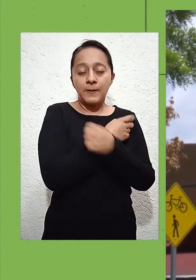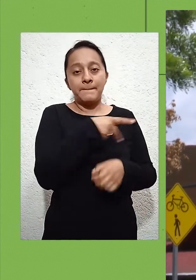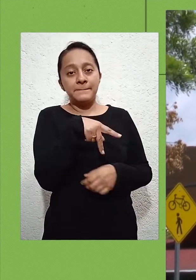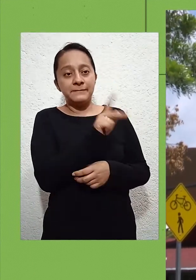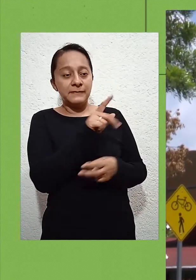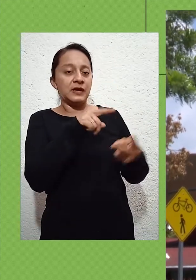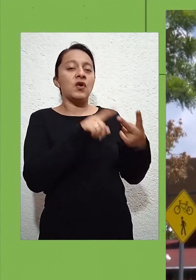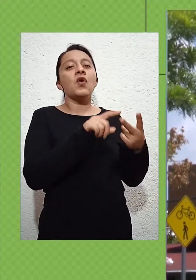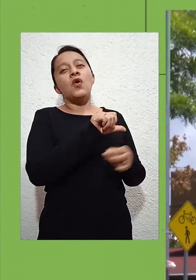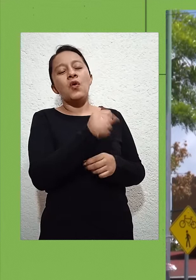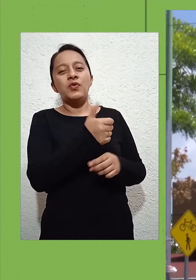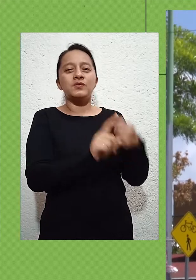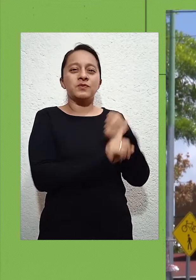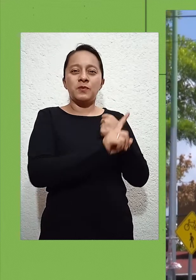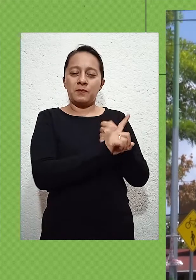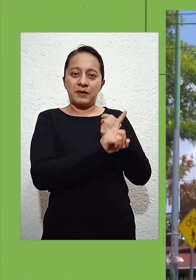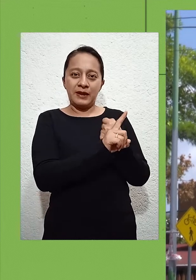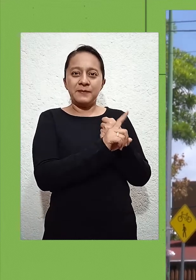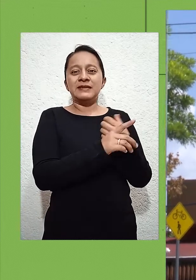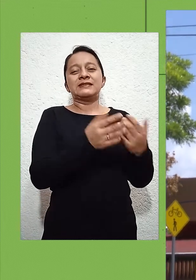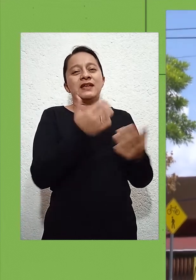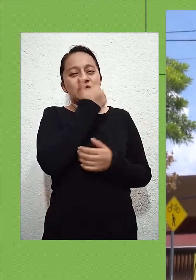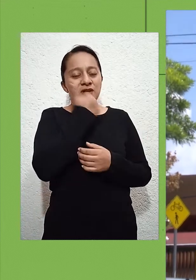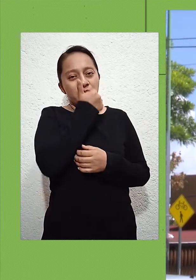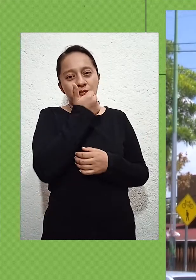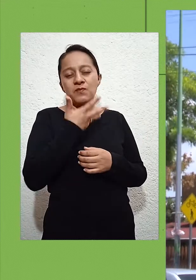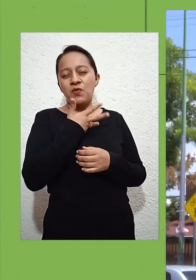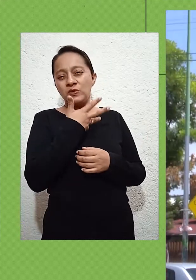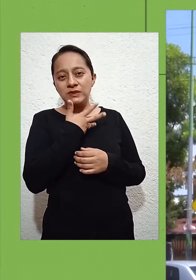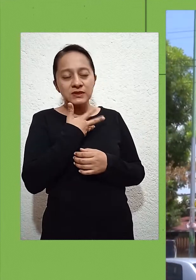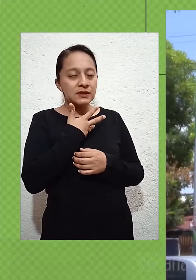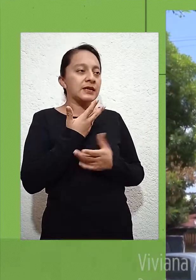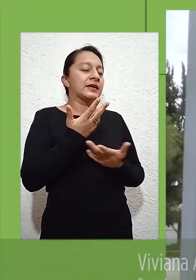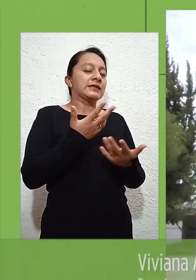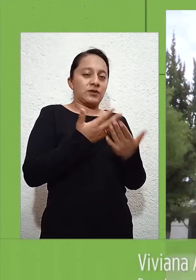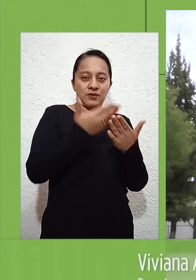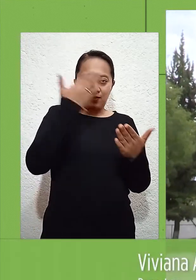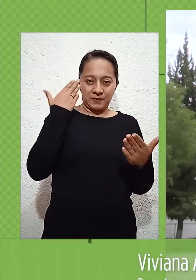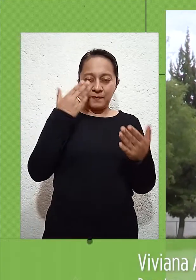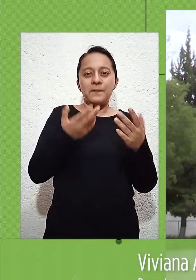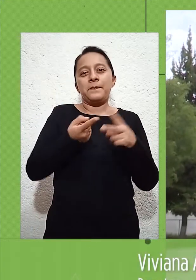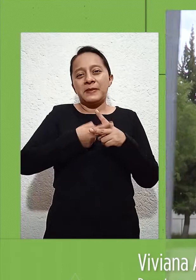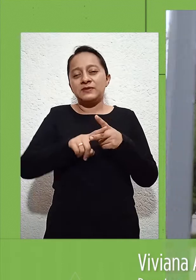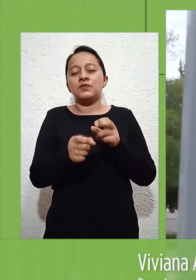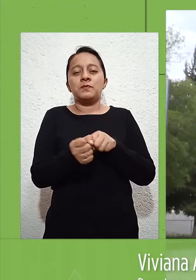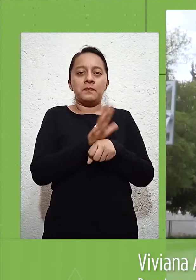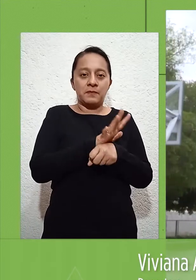pandemia. Con imágenes de Francisco Ontiveros, informo para Noticias RTQ, Vivianavia.